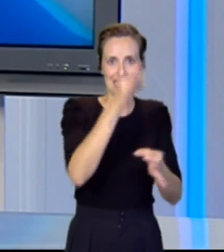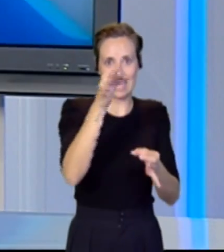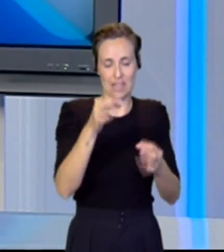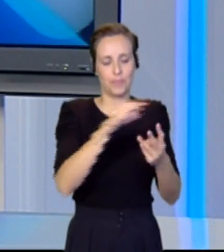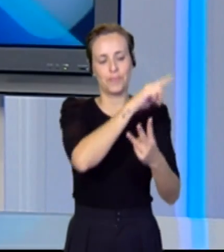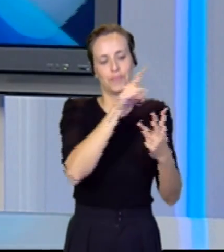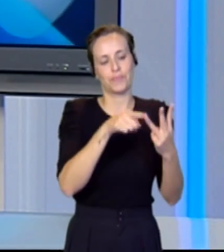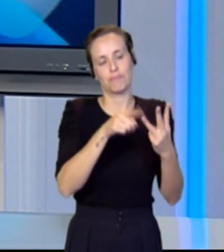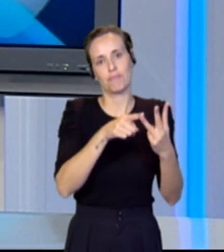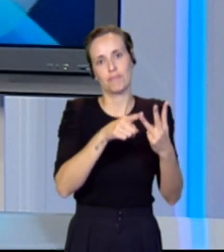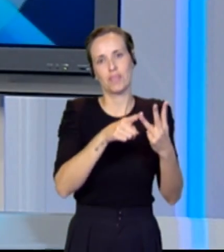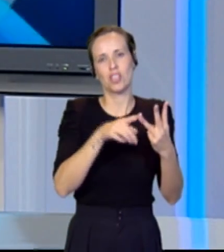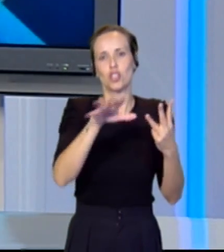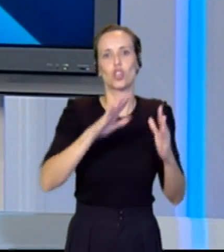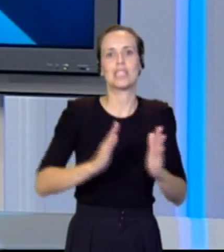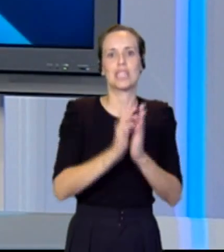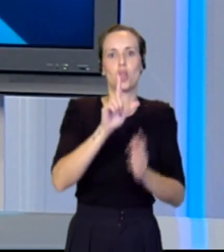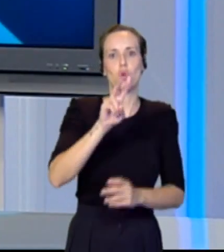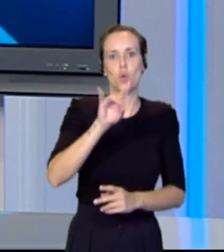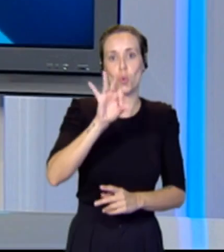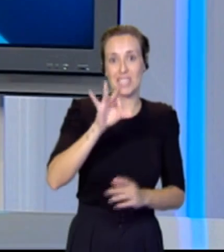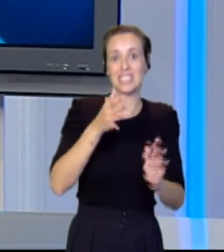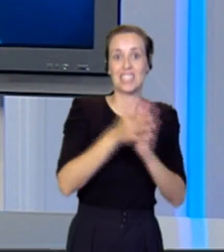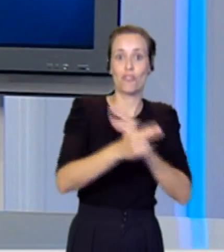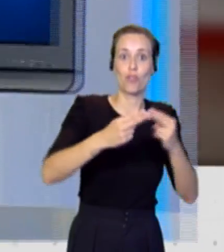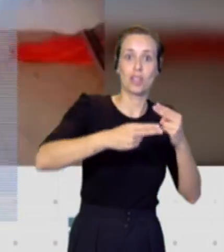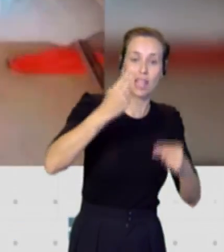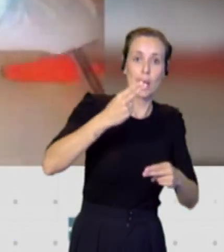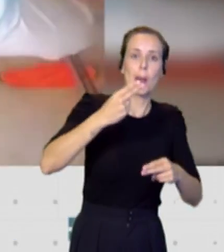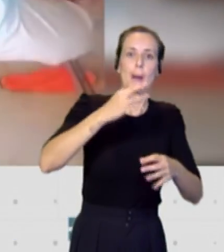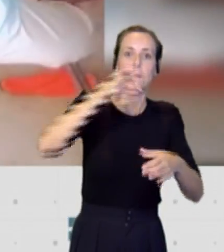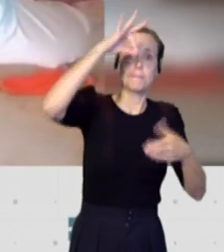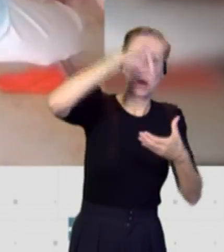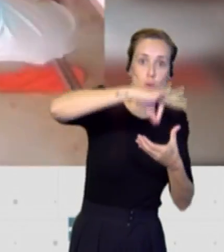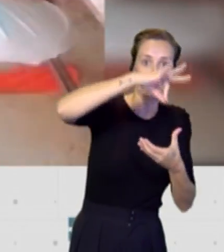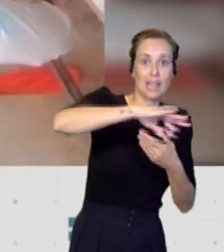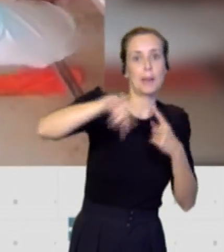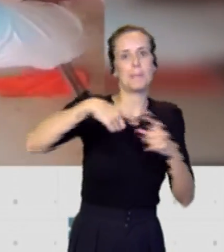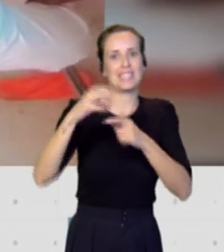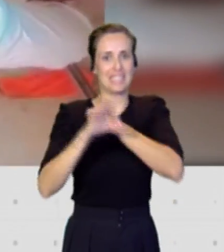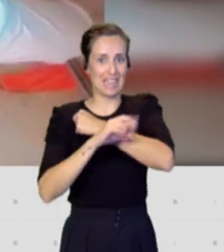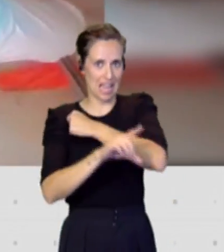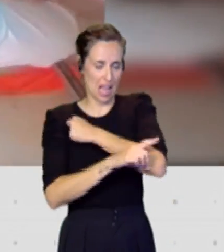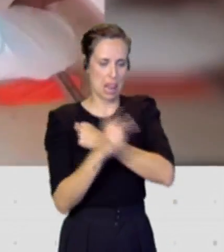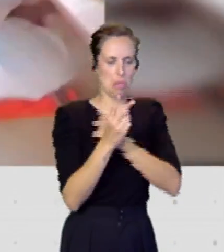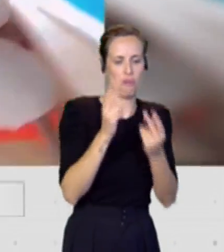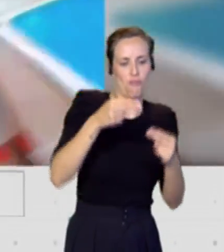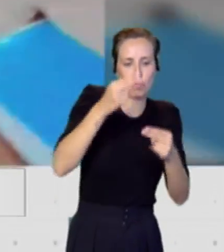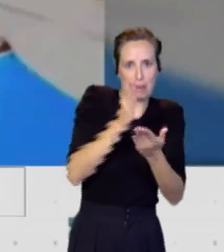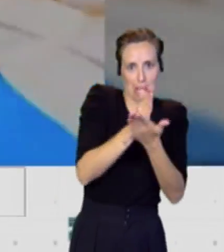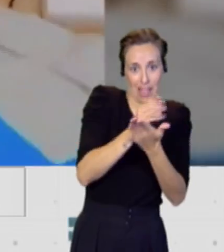impartimos nosotros en San Luis, en la frontera entre Senegal y Mauritania, en el sector agrícola. Y los